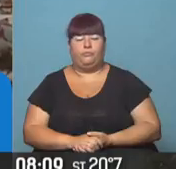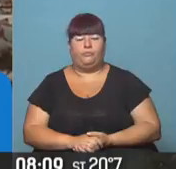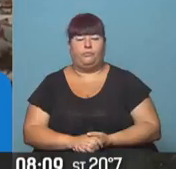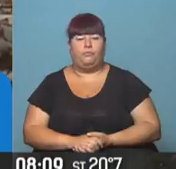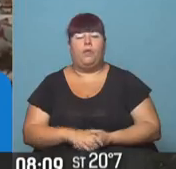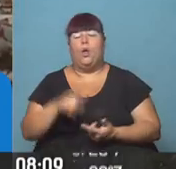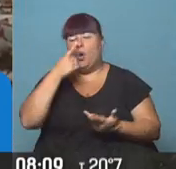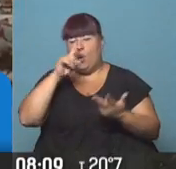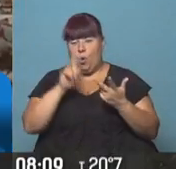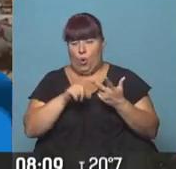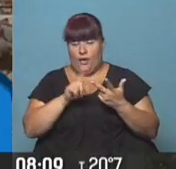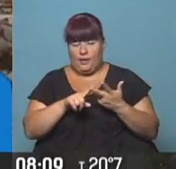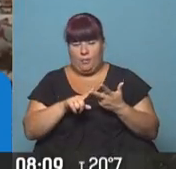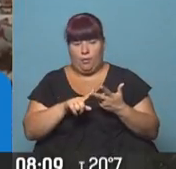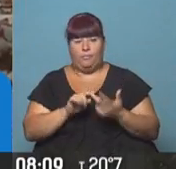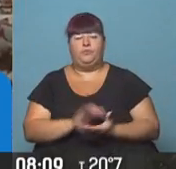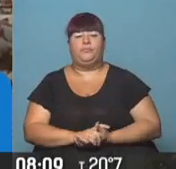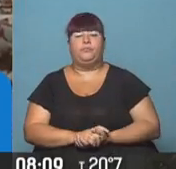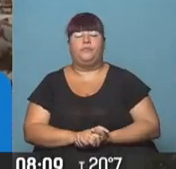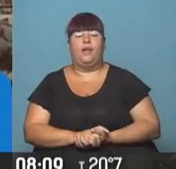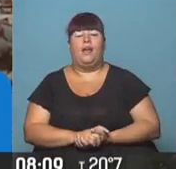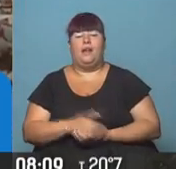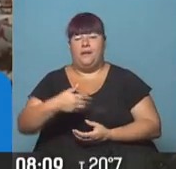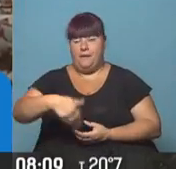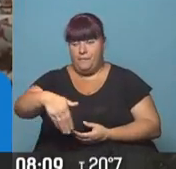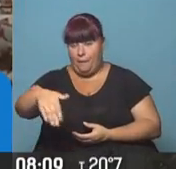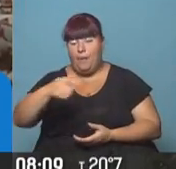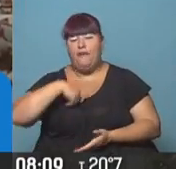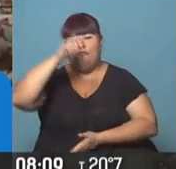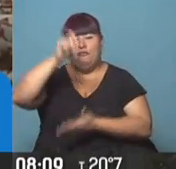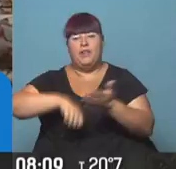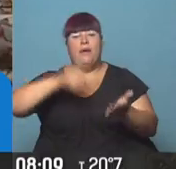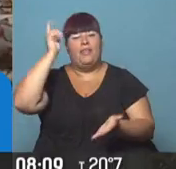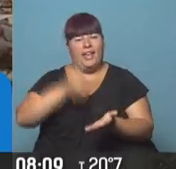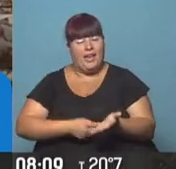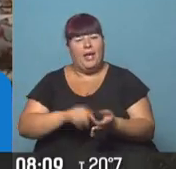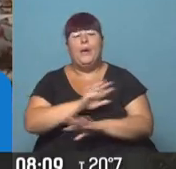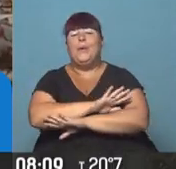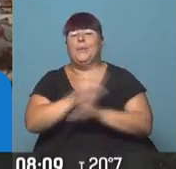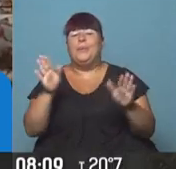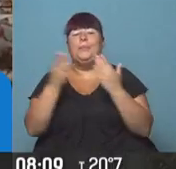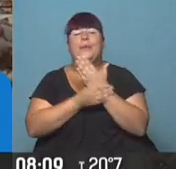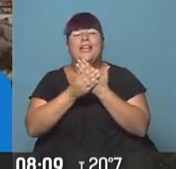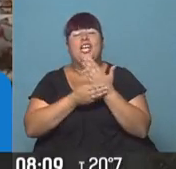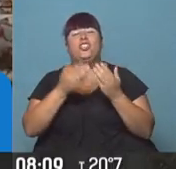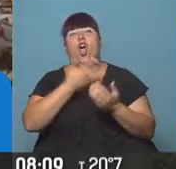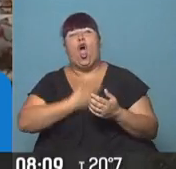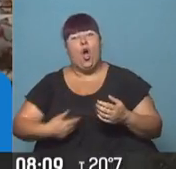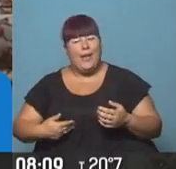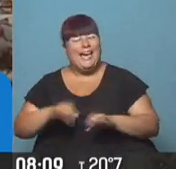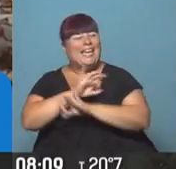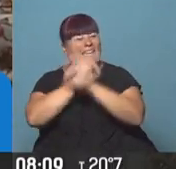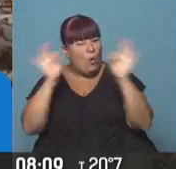Y por último, en los próximos días voy a firmar un decreto para que ningún ministro del gobierno nacional